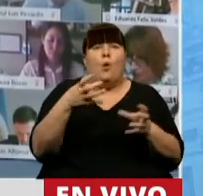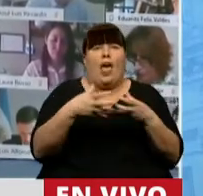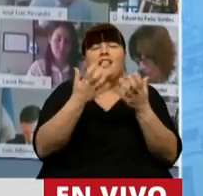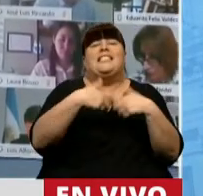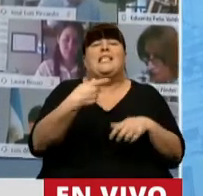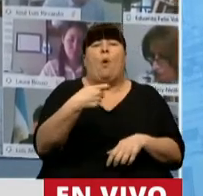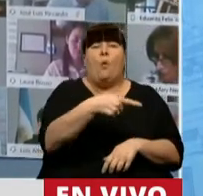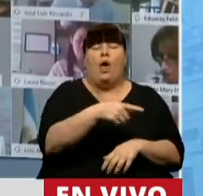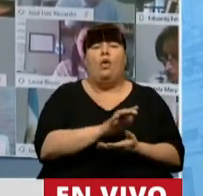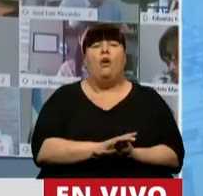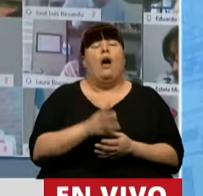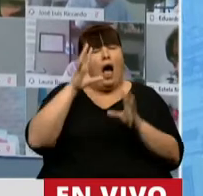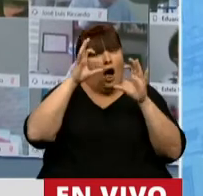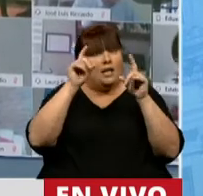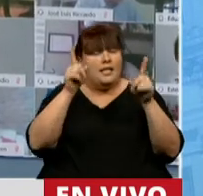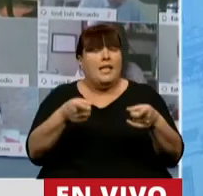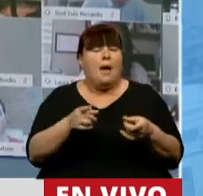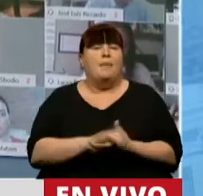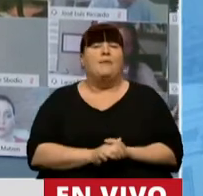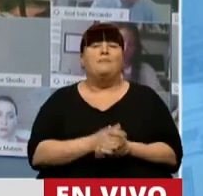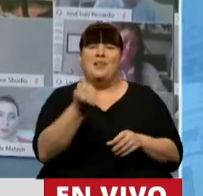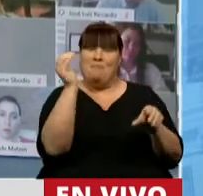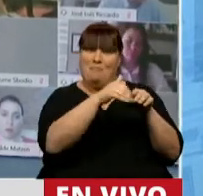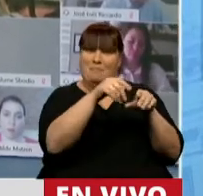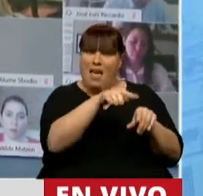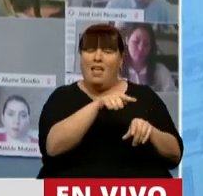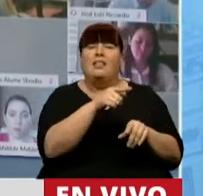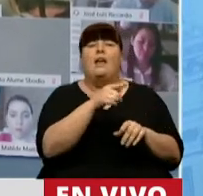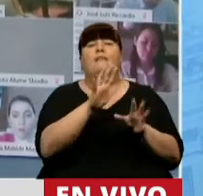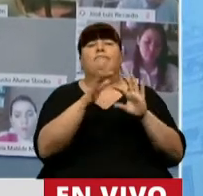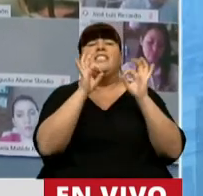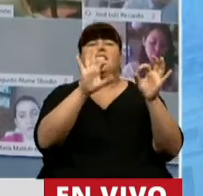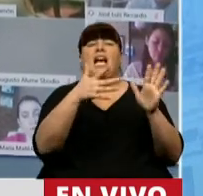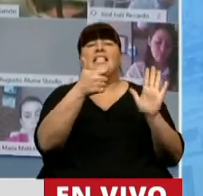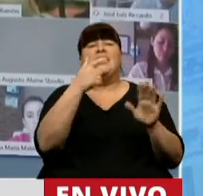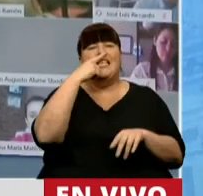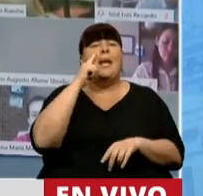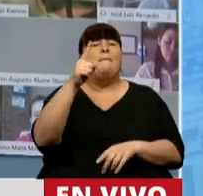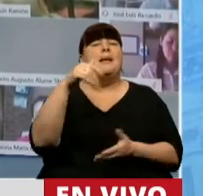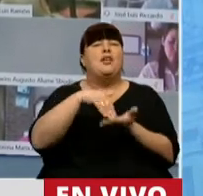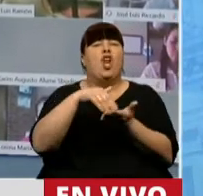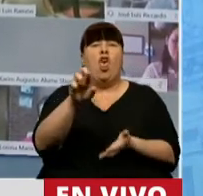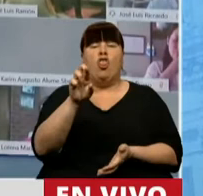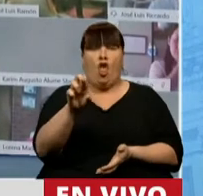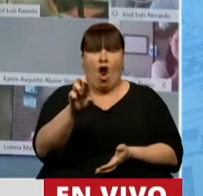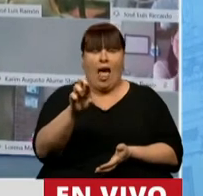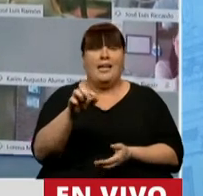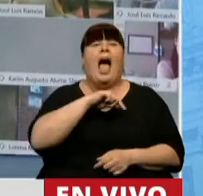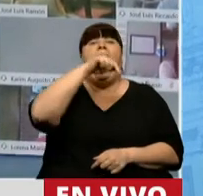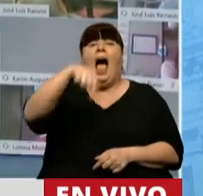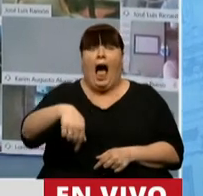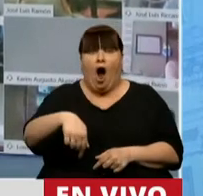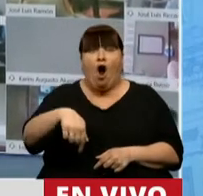Entonces, recordemos también que el Fondo de Garantía llegó a rondar los 67 mil millones de dólares y en la